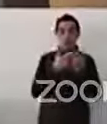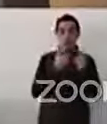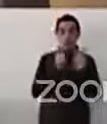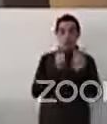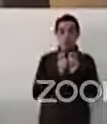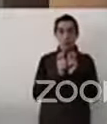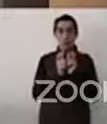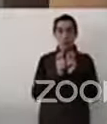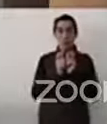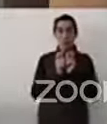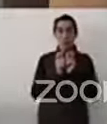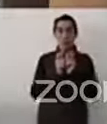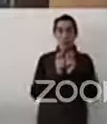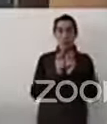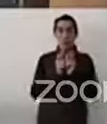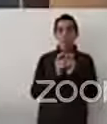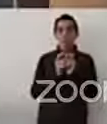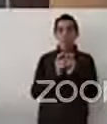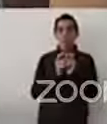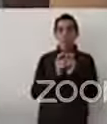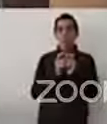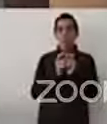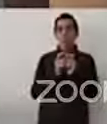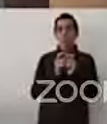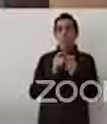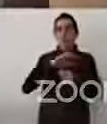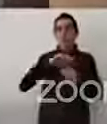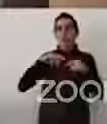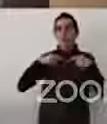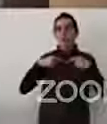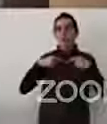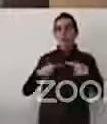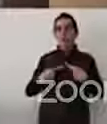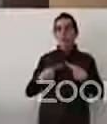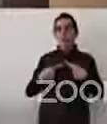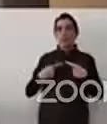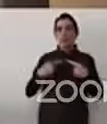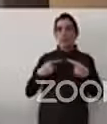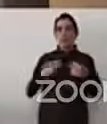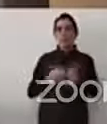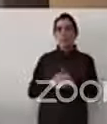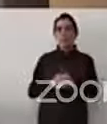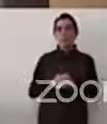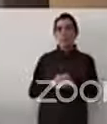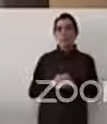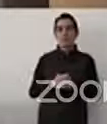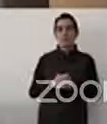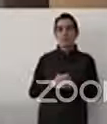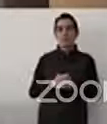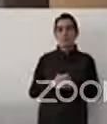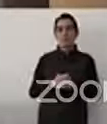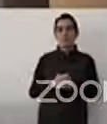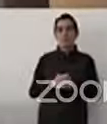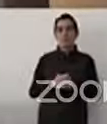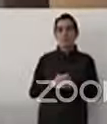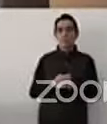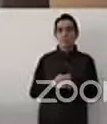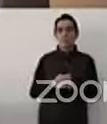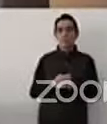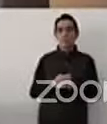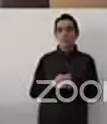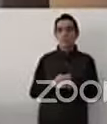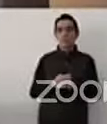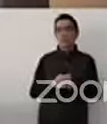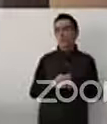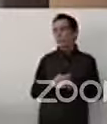Social de la Organización de Estados Americanos, la OEA. Desde esta posición brinda apoyo en el cumplimiento